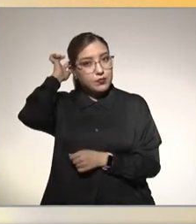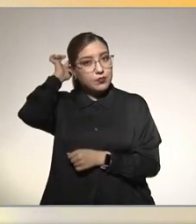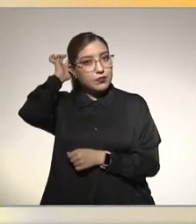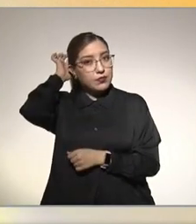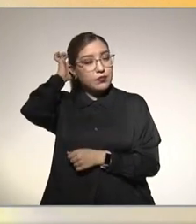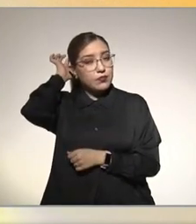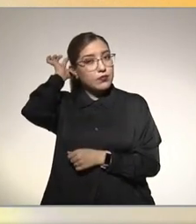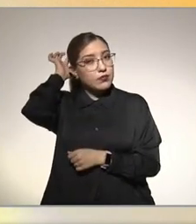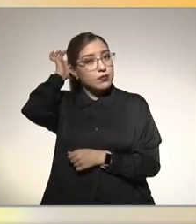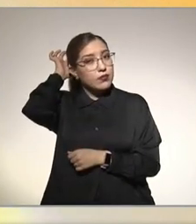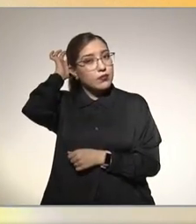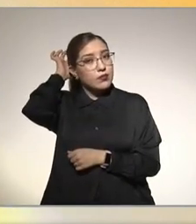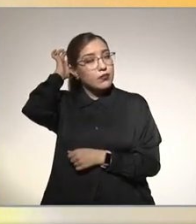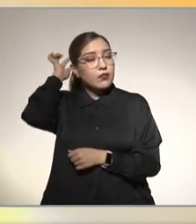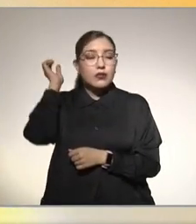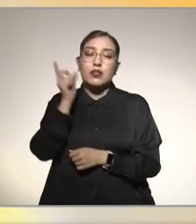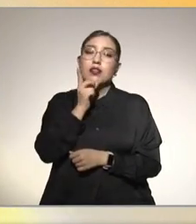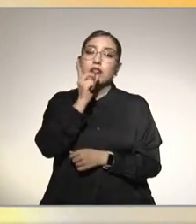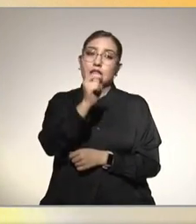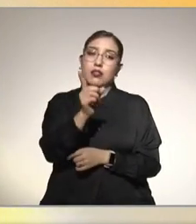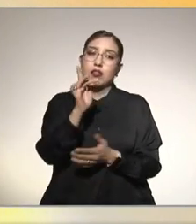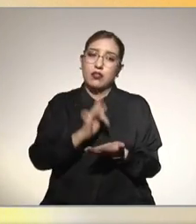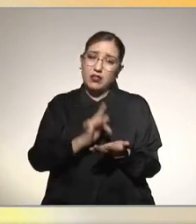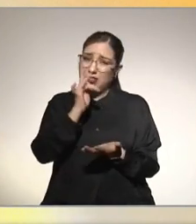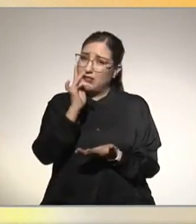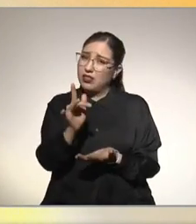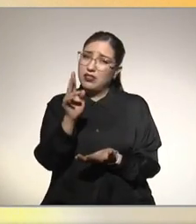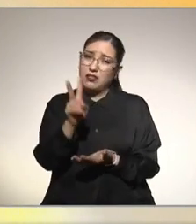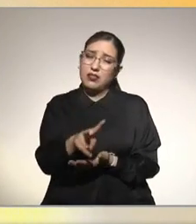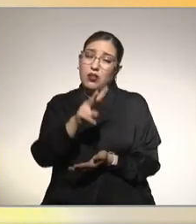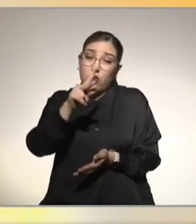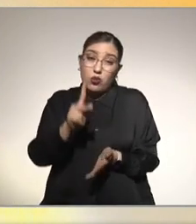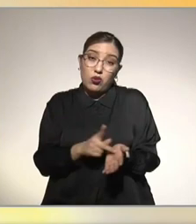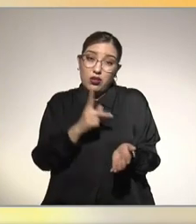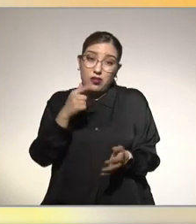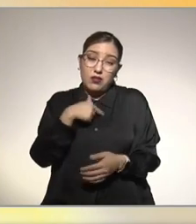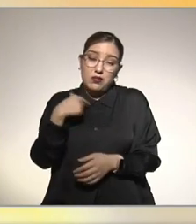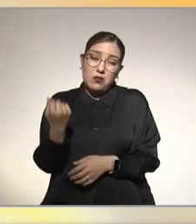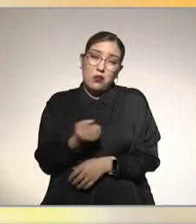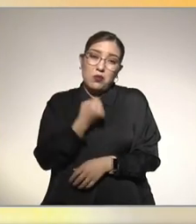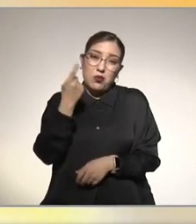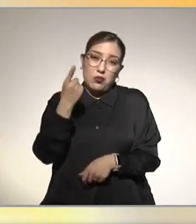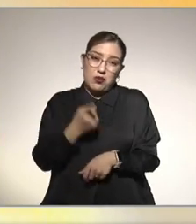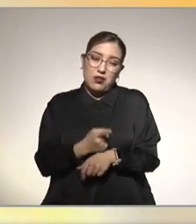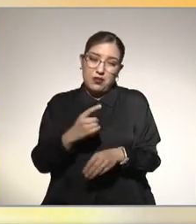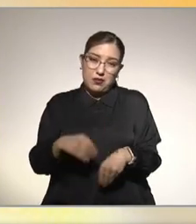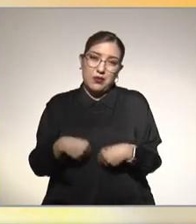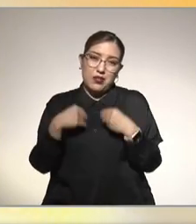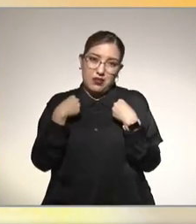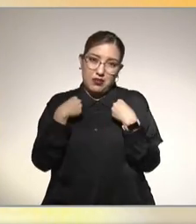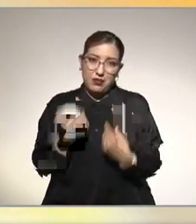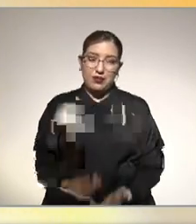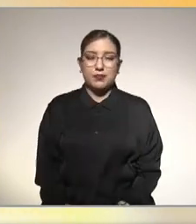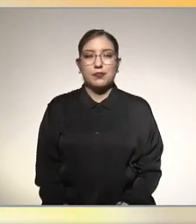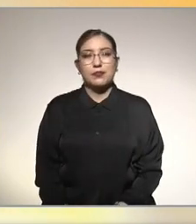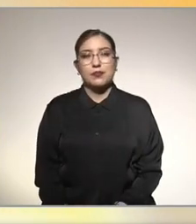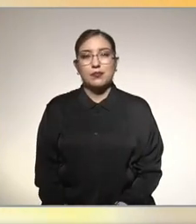infinitamente porque se me dio una nueva oportunidad de vida